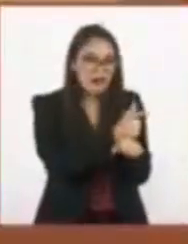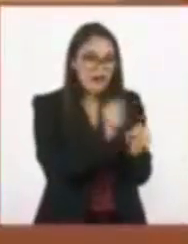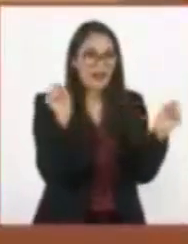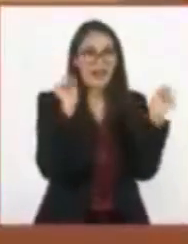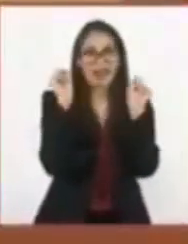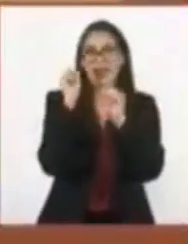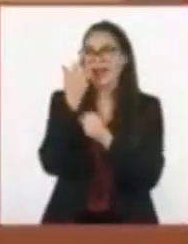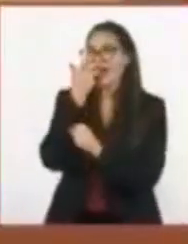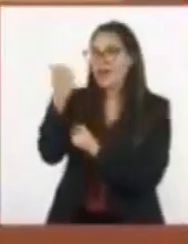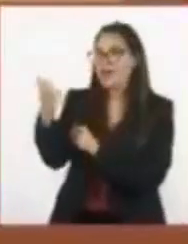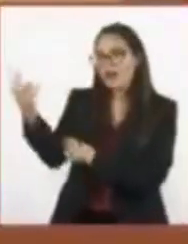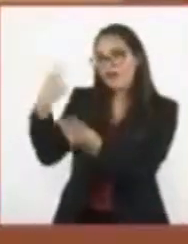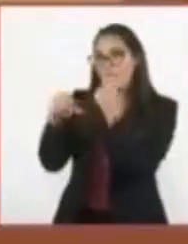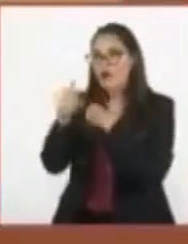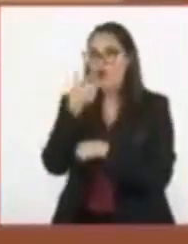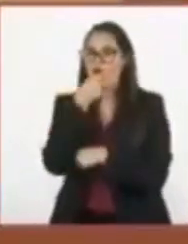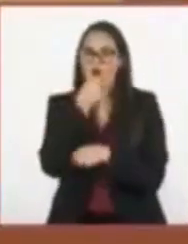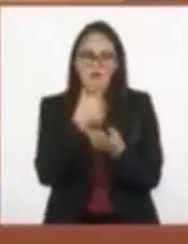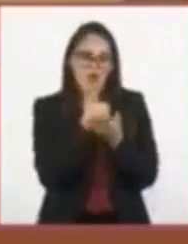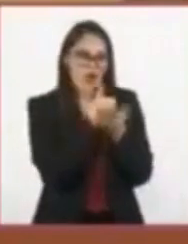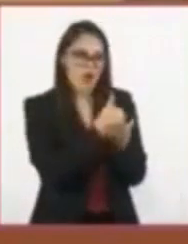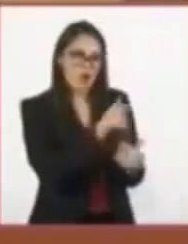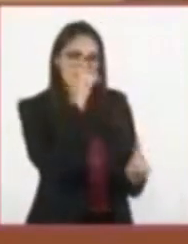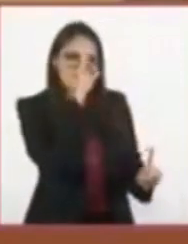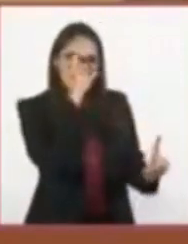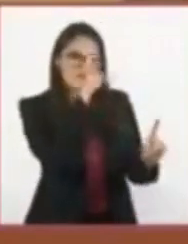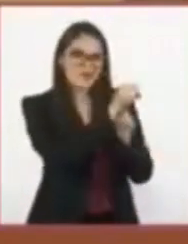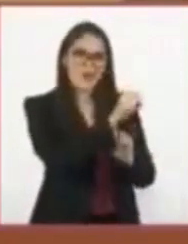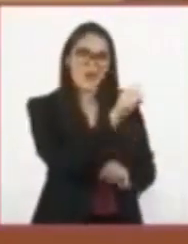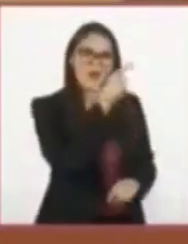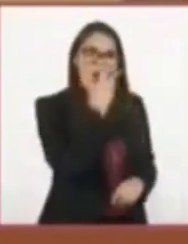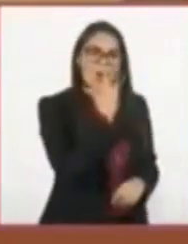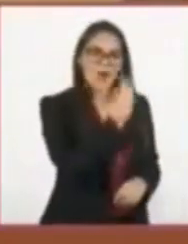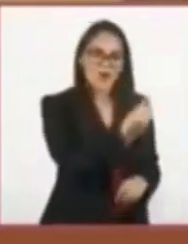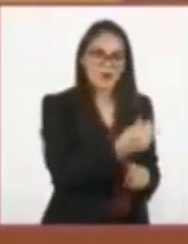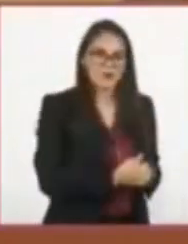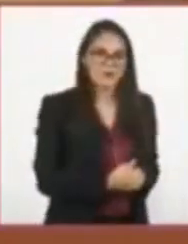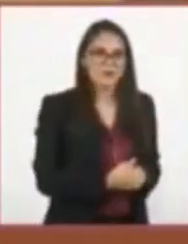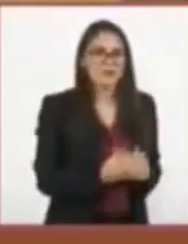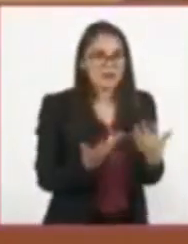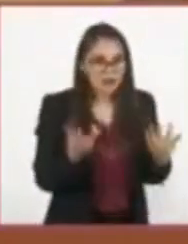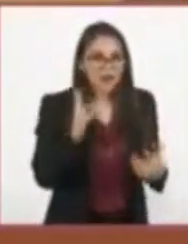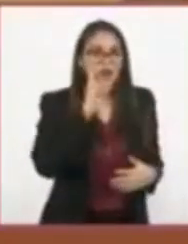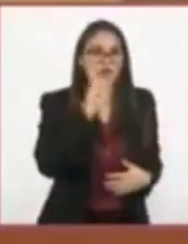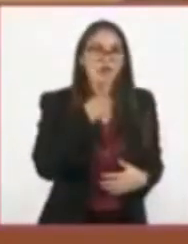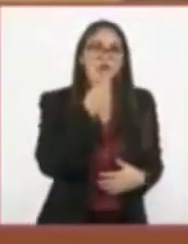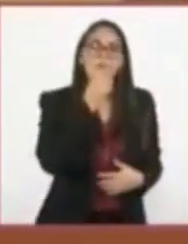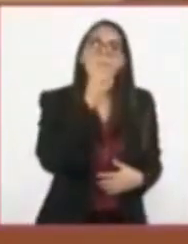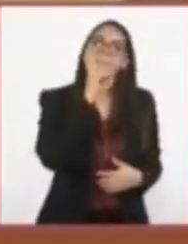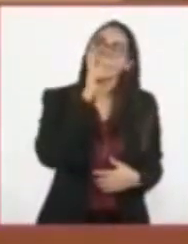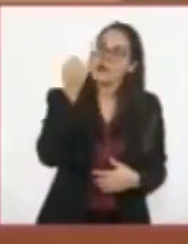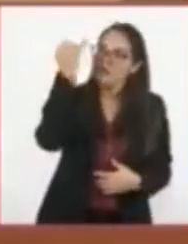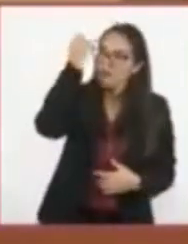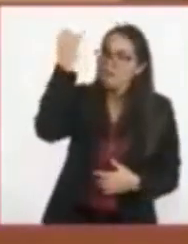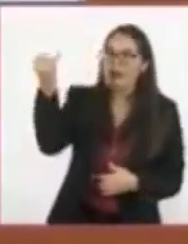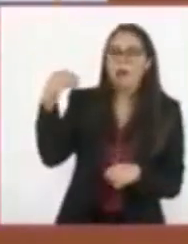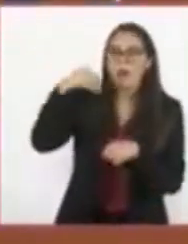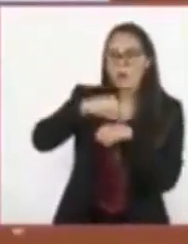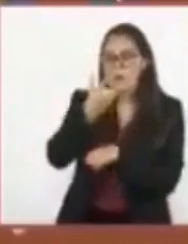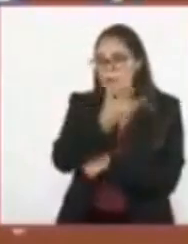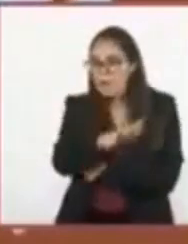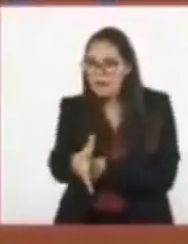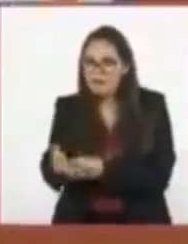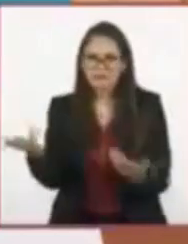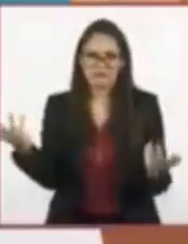grita auxilio y llega un cazador. ¡Les dije! Era mejor una playa. ¡Ahí que se hubiera encontrado!